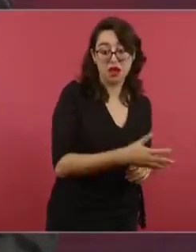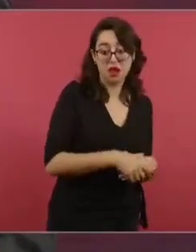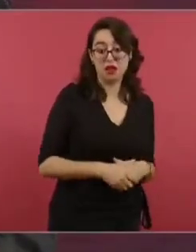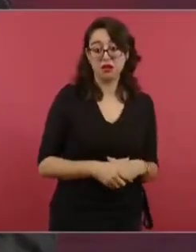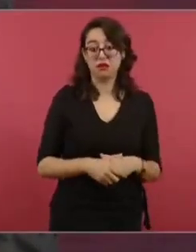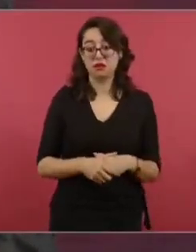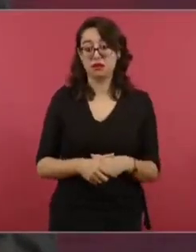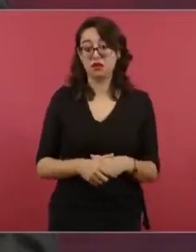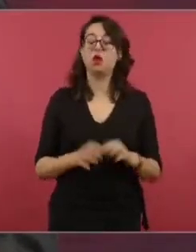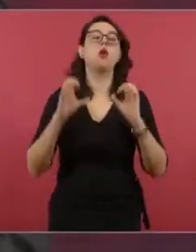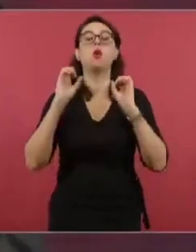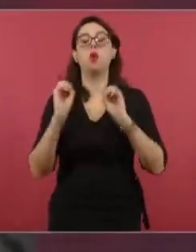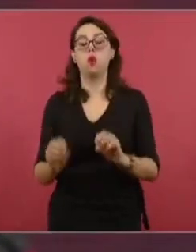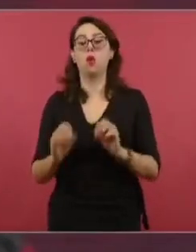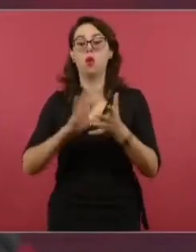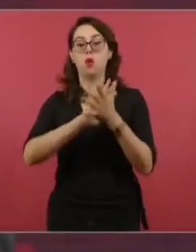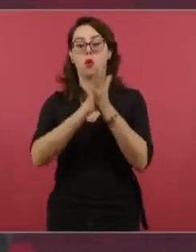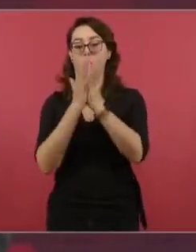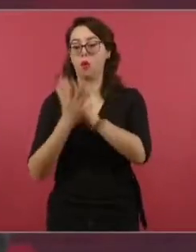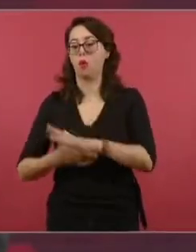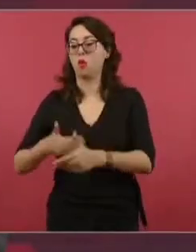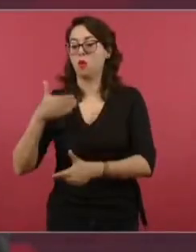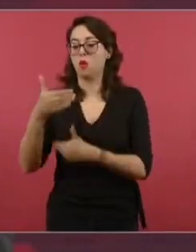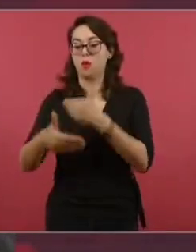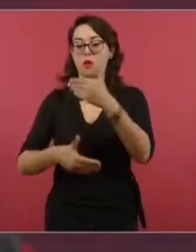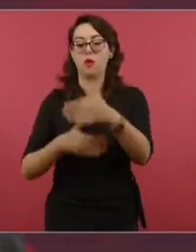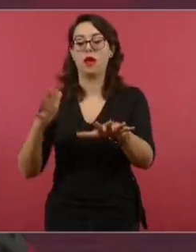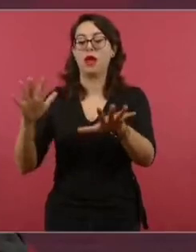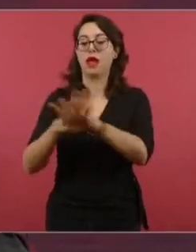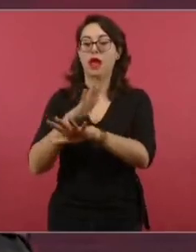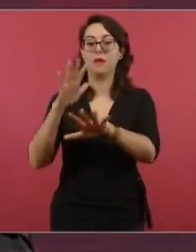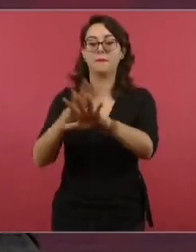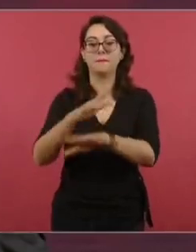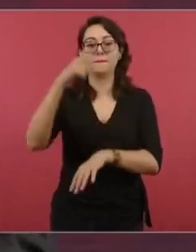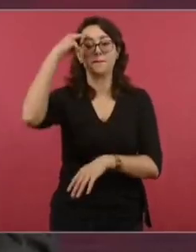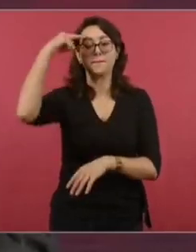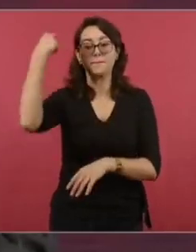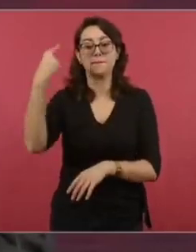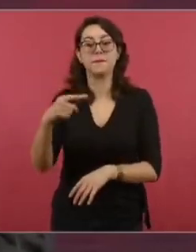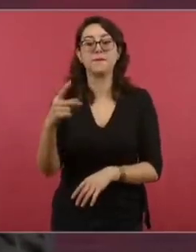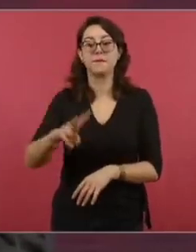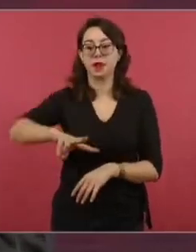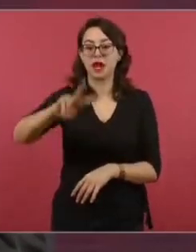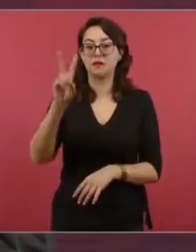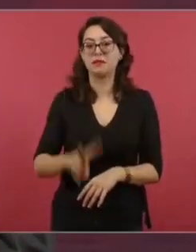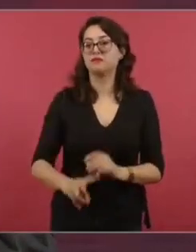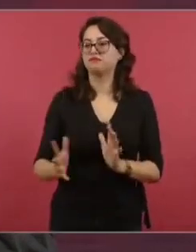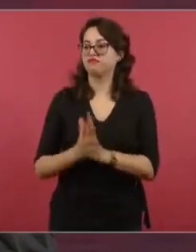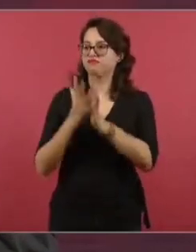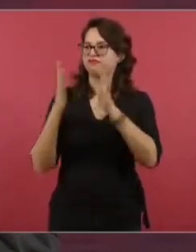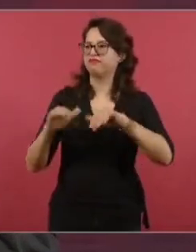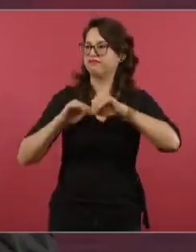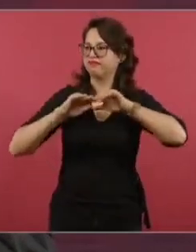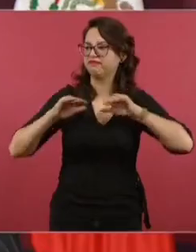transformación para que se consolide, se establezca una auténtica democracia,